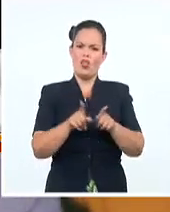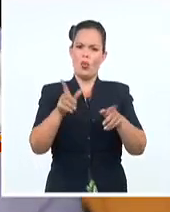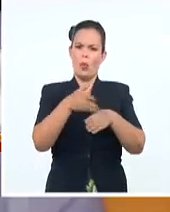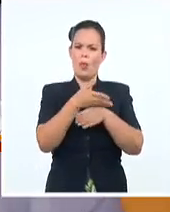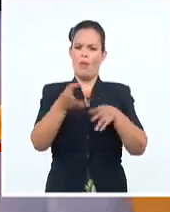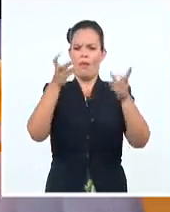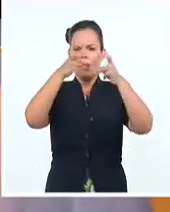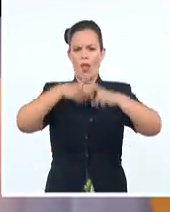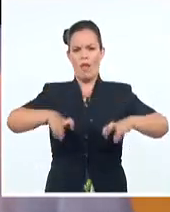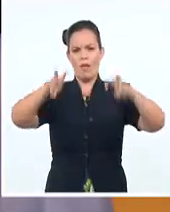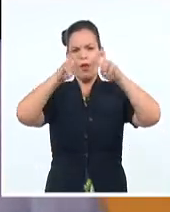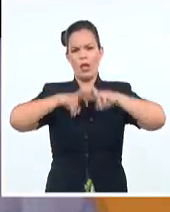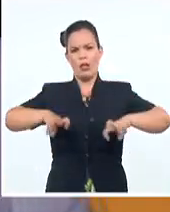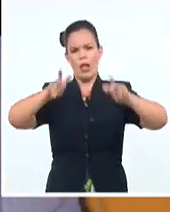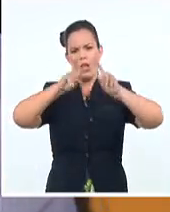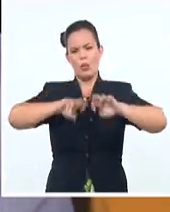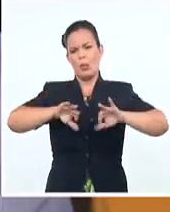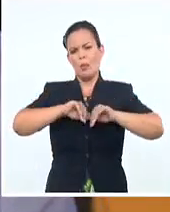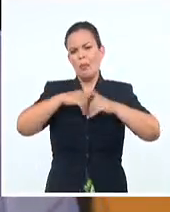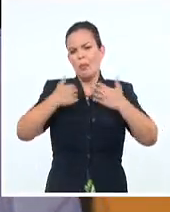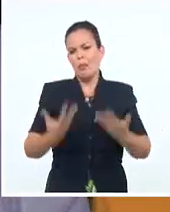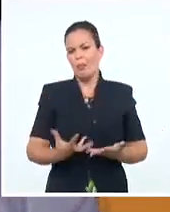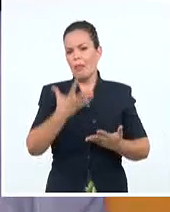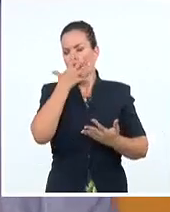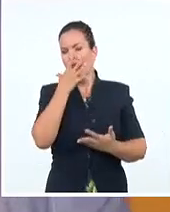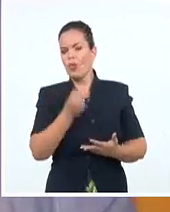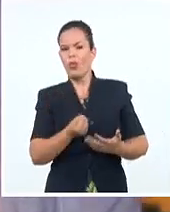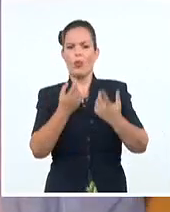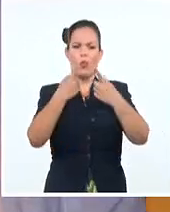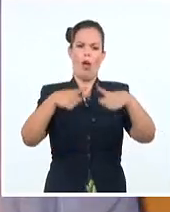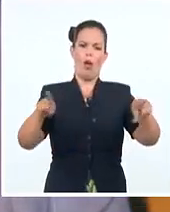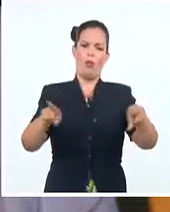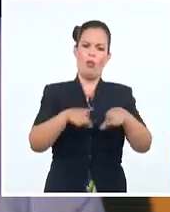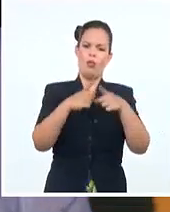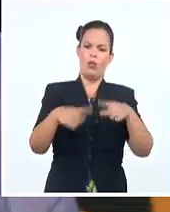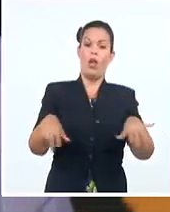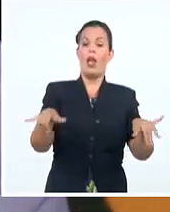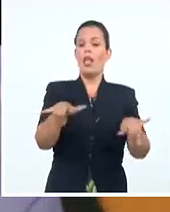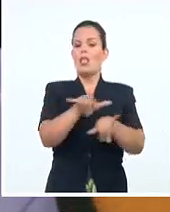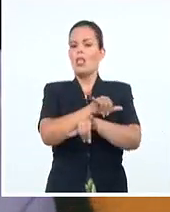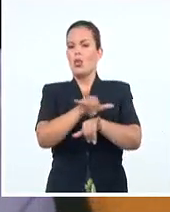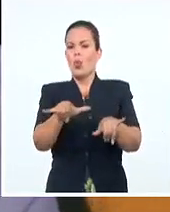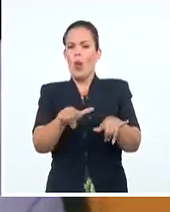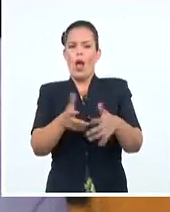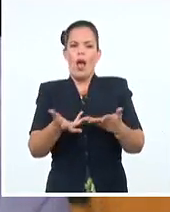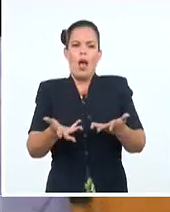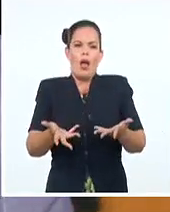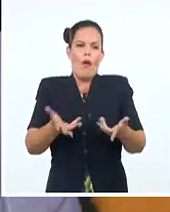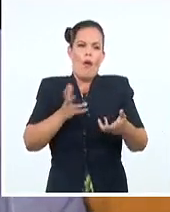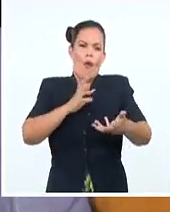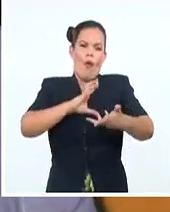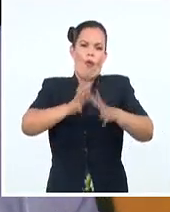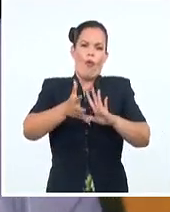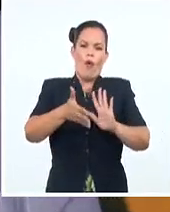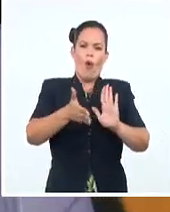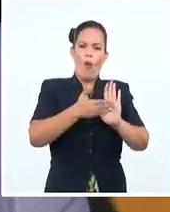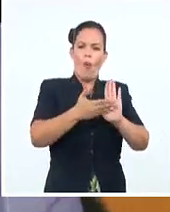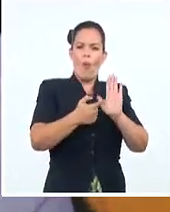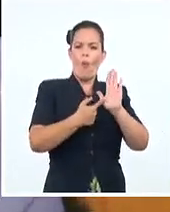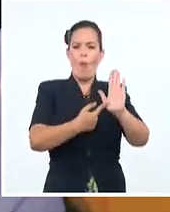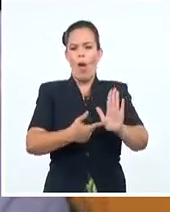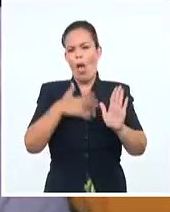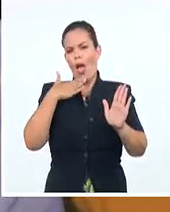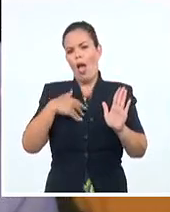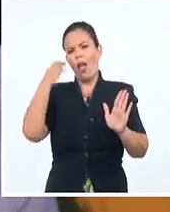sobre los consumos culturales de la música, sino también abre un espacio de reflexión